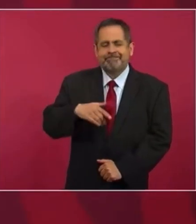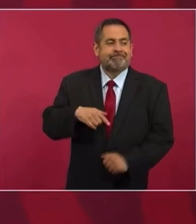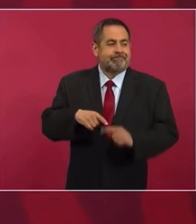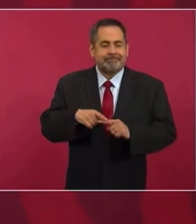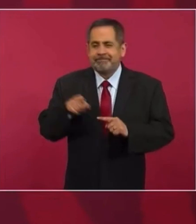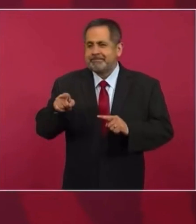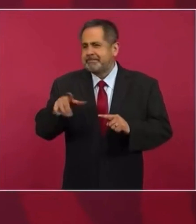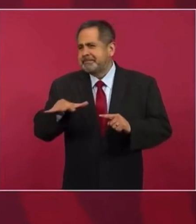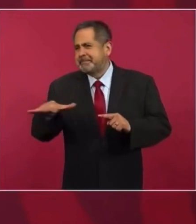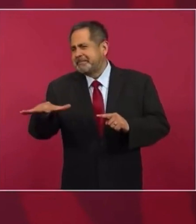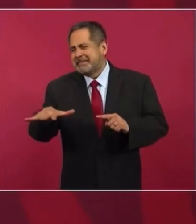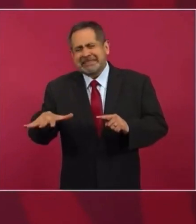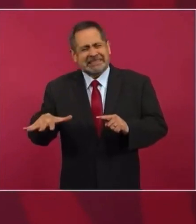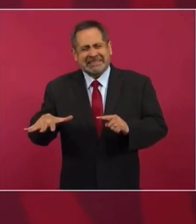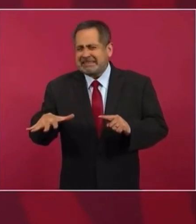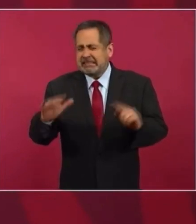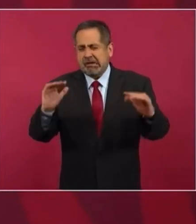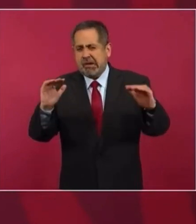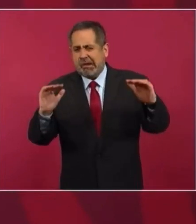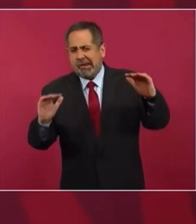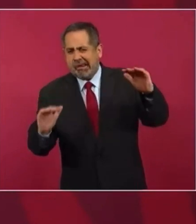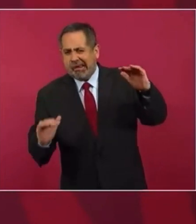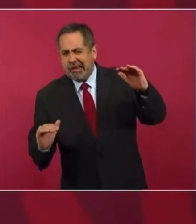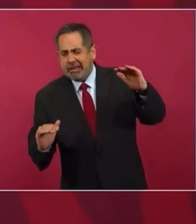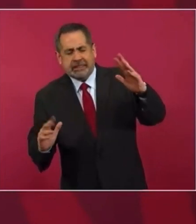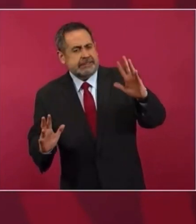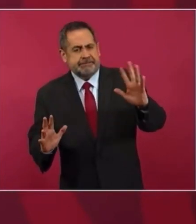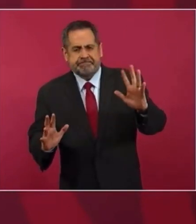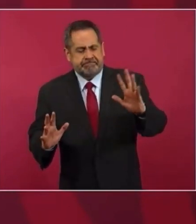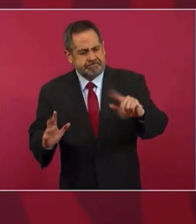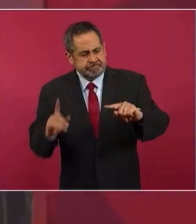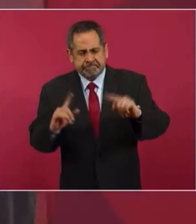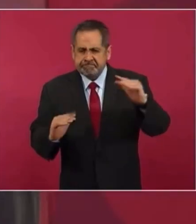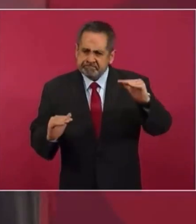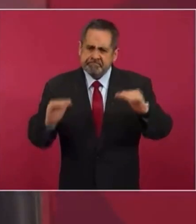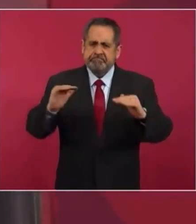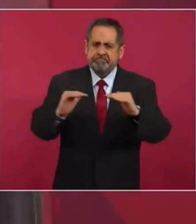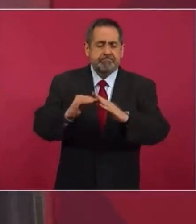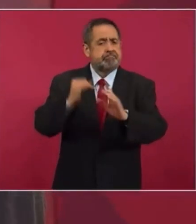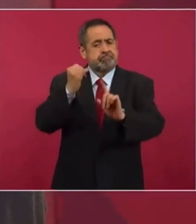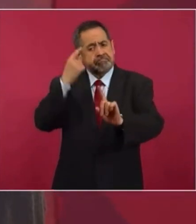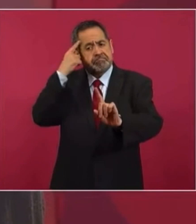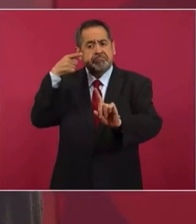desigualdad que hay en nuestro país, ese es el pensamiento básico.